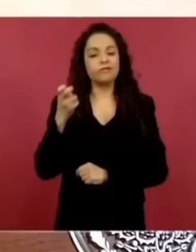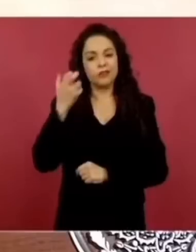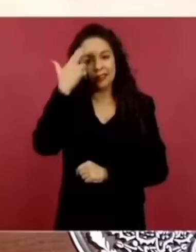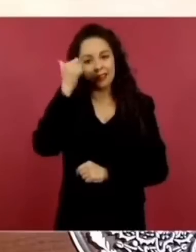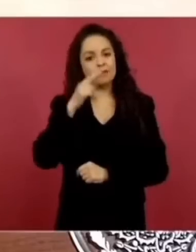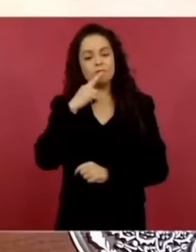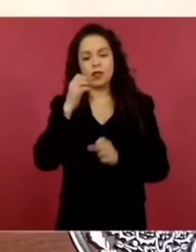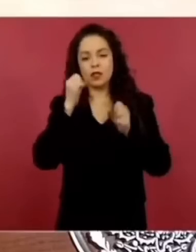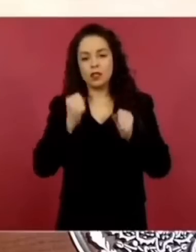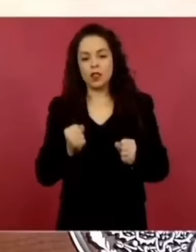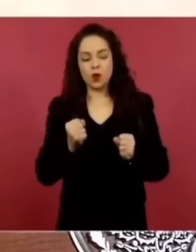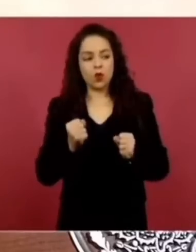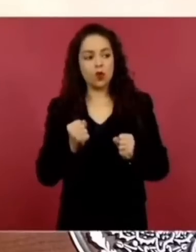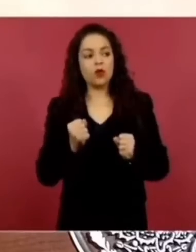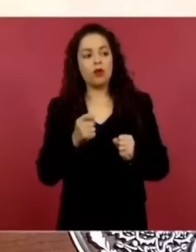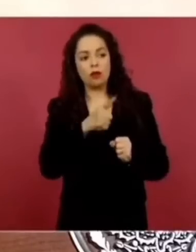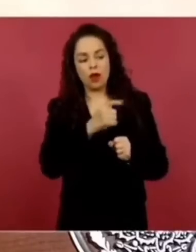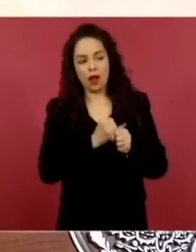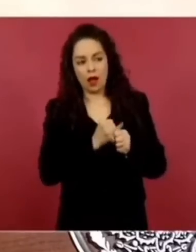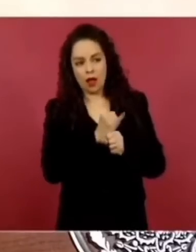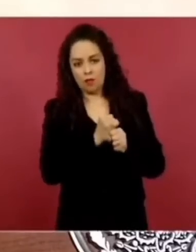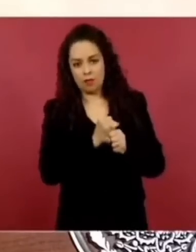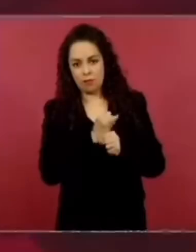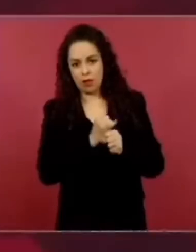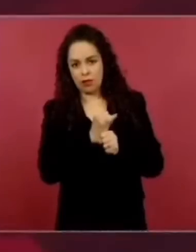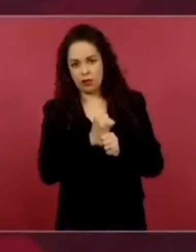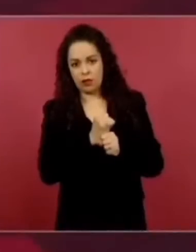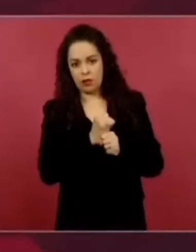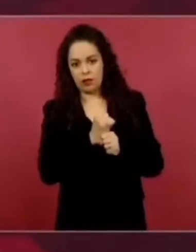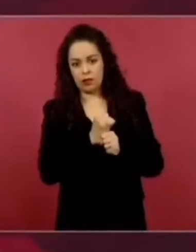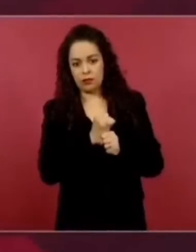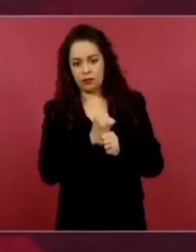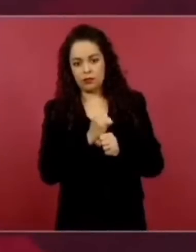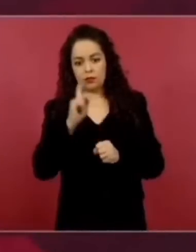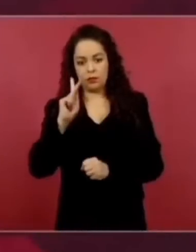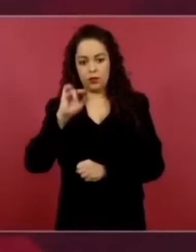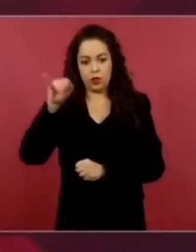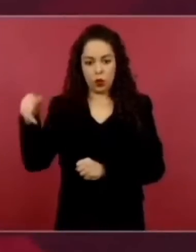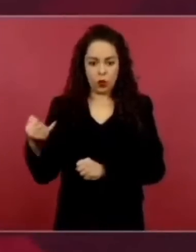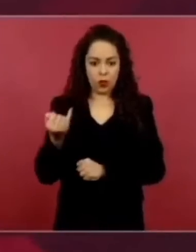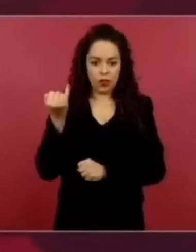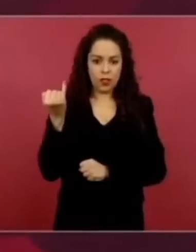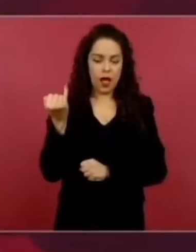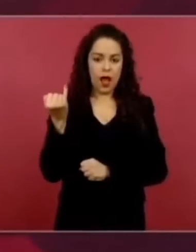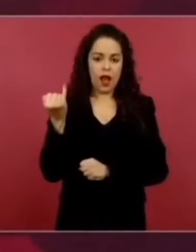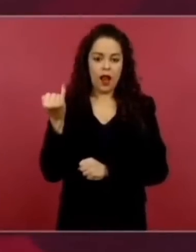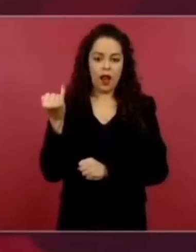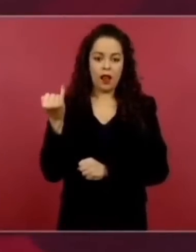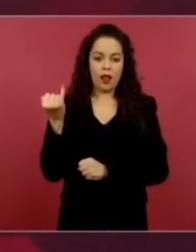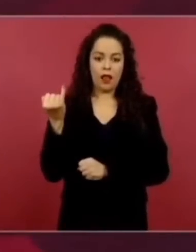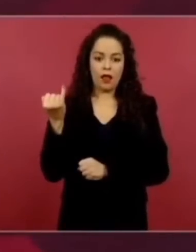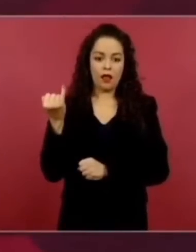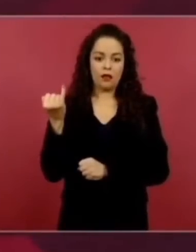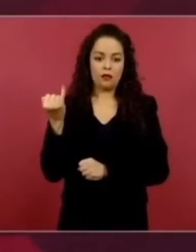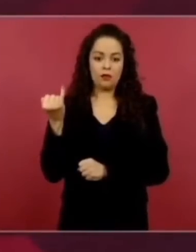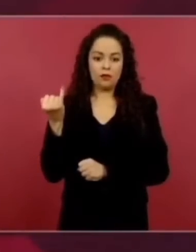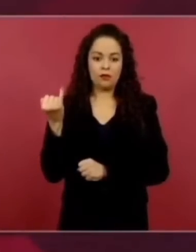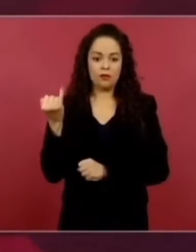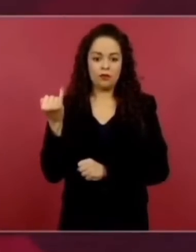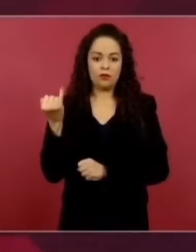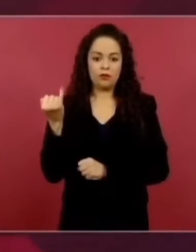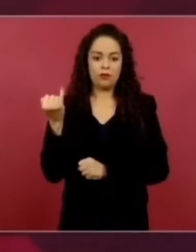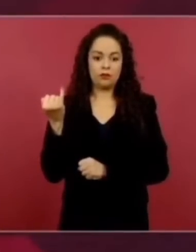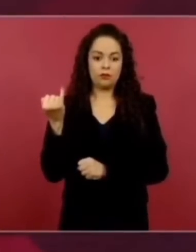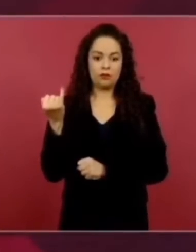a la autoridad competente, al Poder Judicial, a la Procuraduría, un informe.